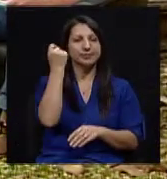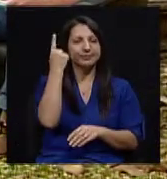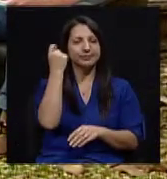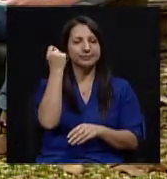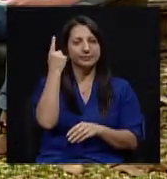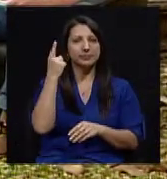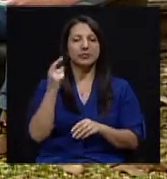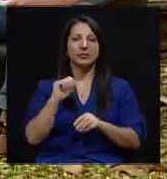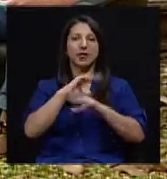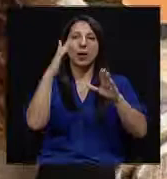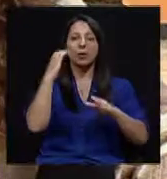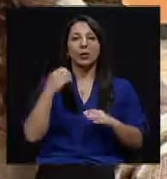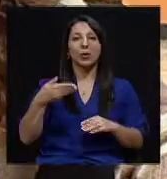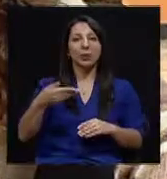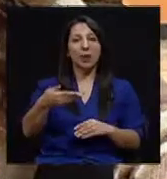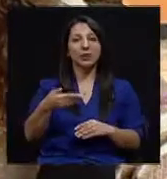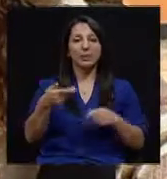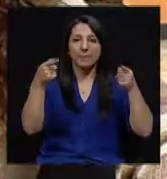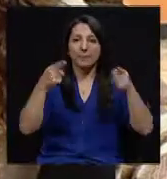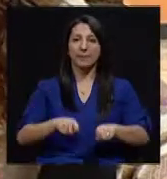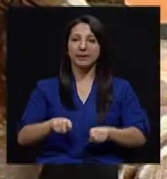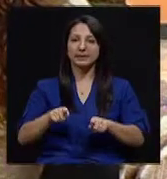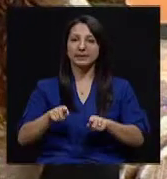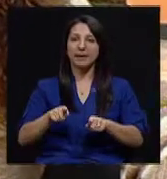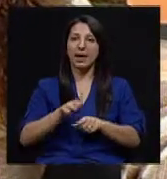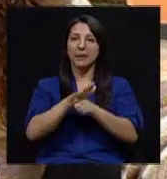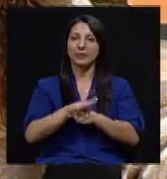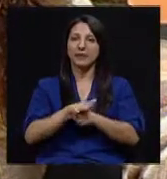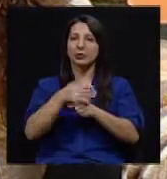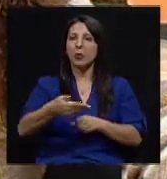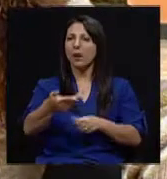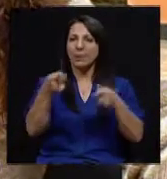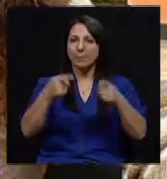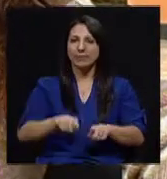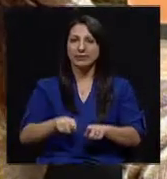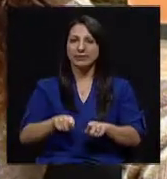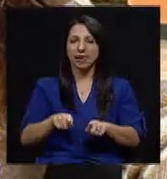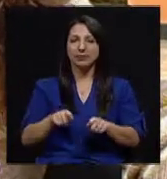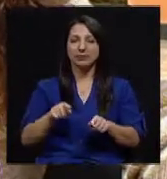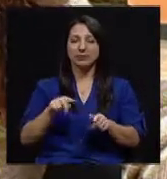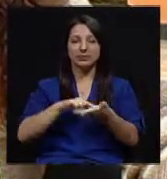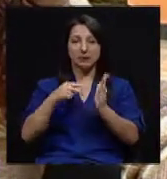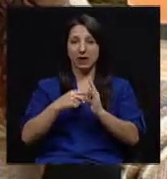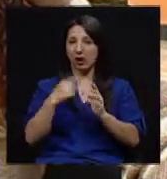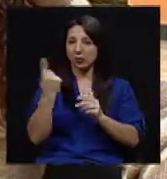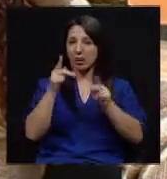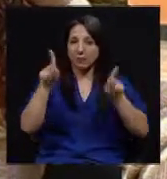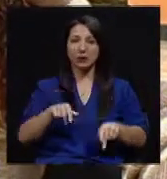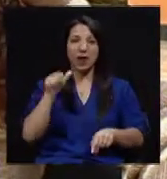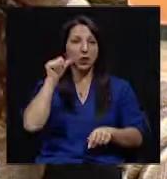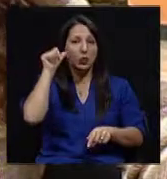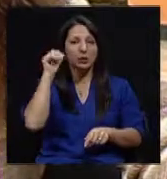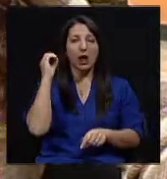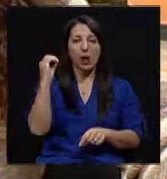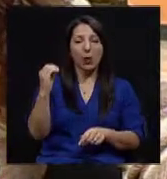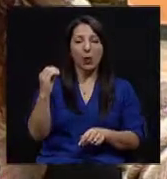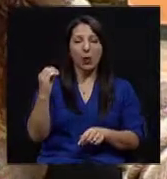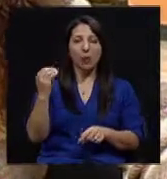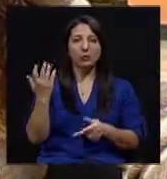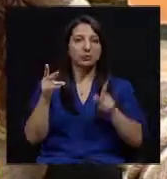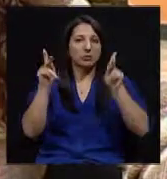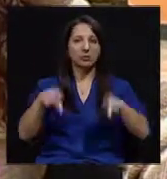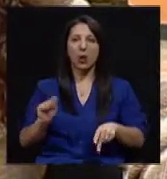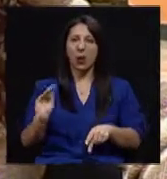claro en el sentido de que cuando se presenta la hipertensión arterial, ¿en solo personas adultas o podría ser que